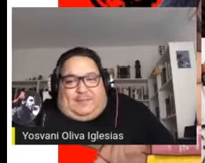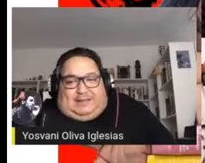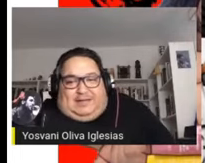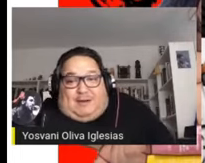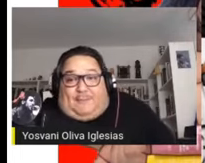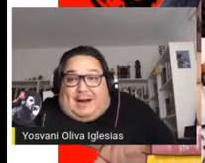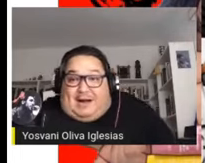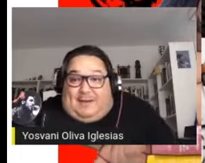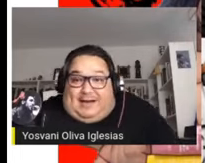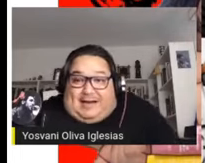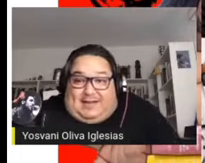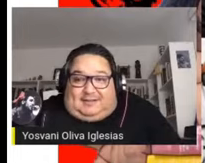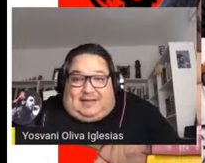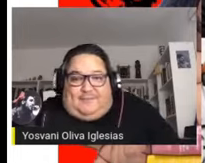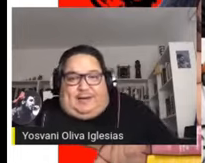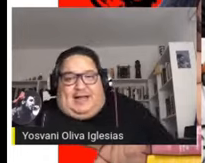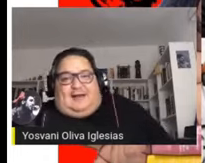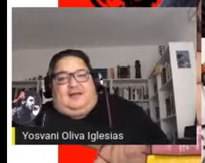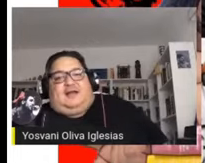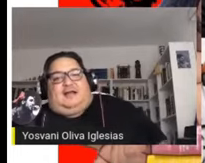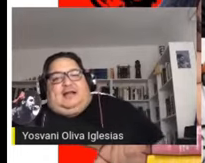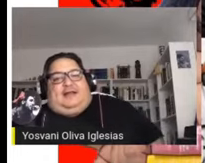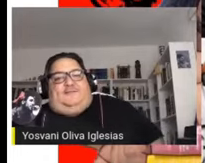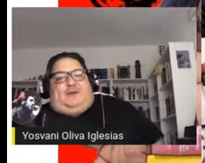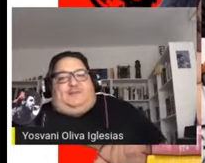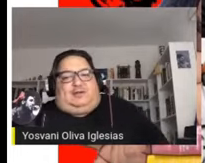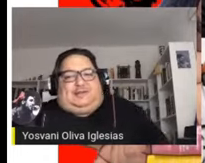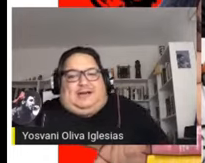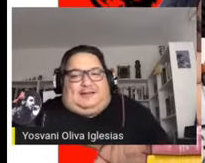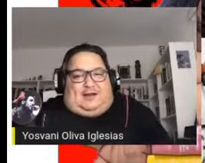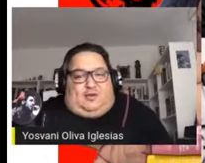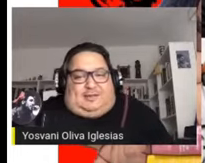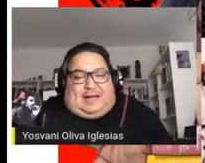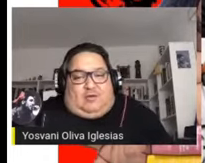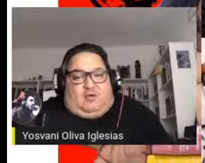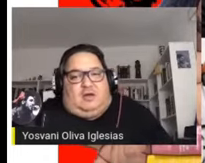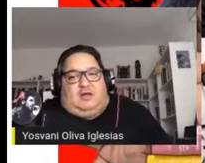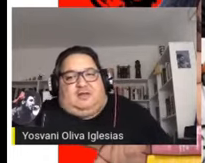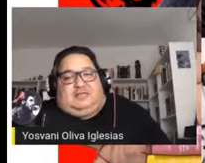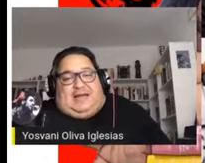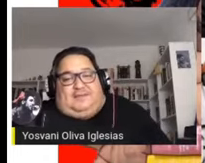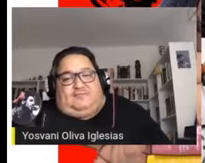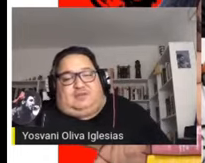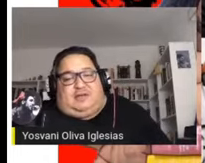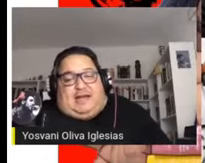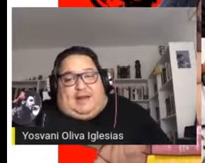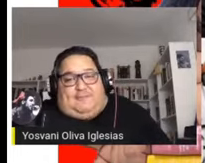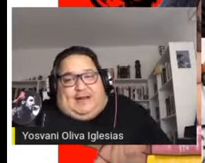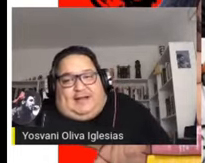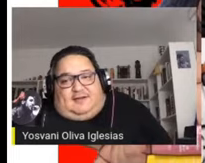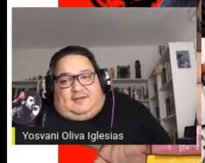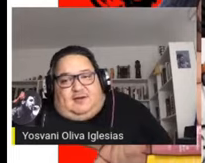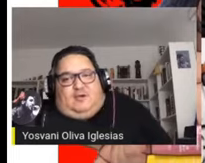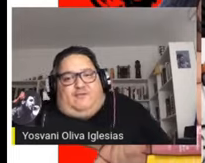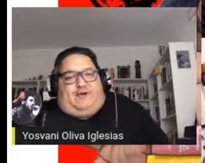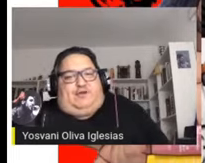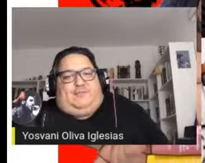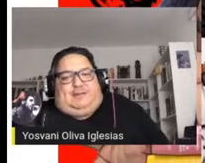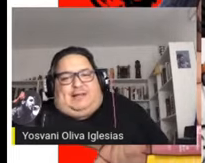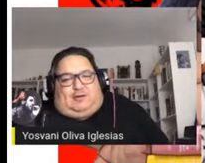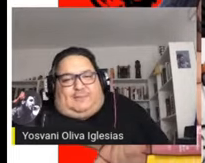desde la perspectiva panamericanista imperial que le imprimió el secretario de Estado James G. Blaine